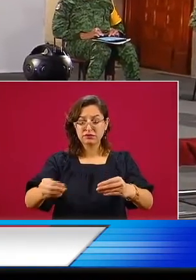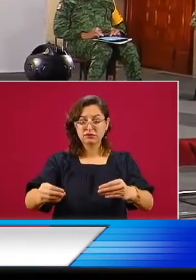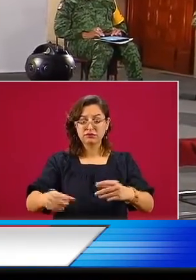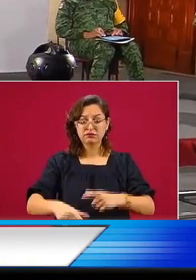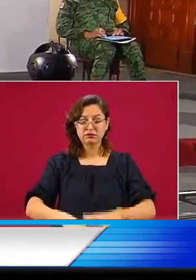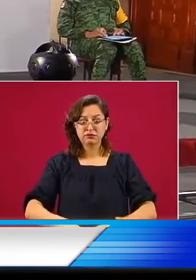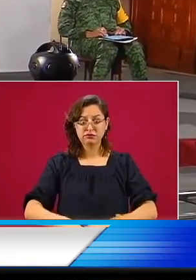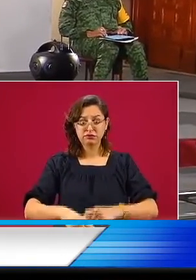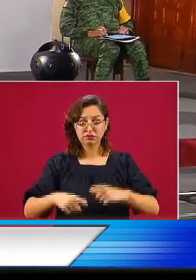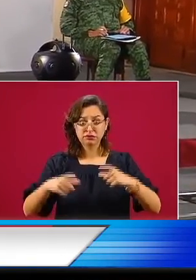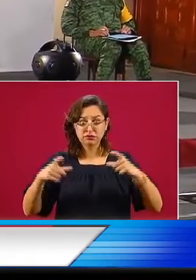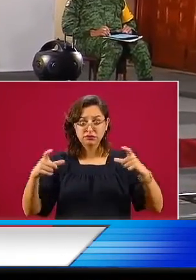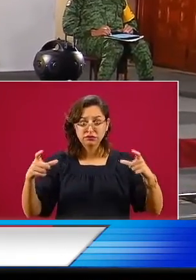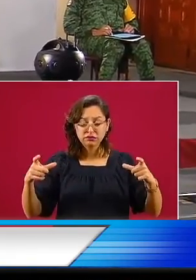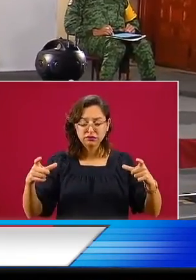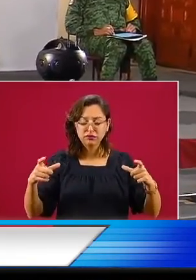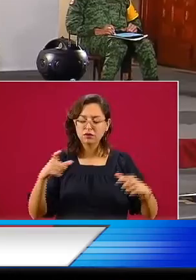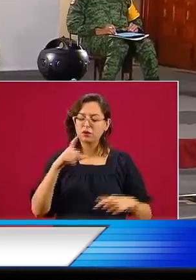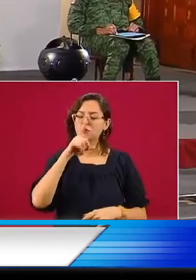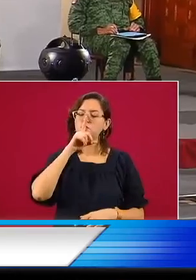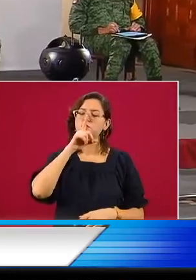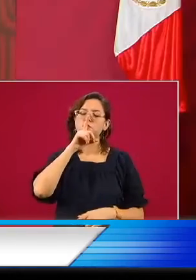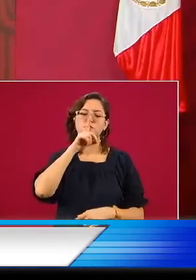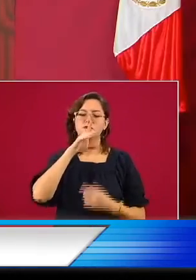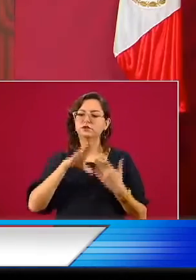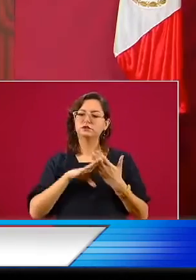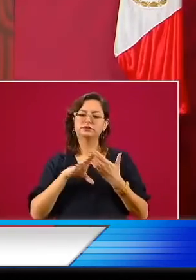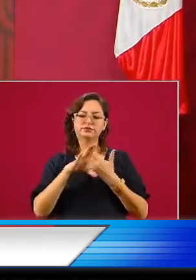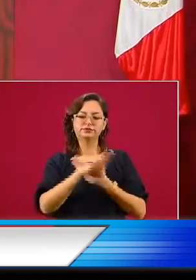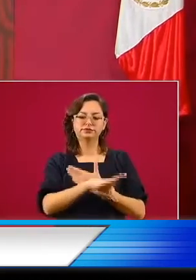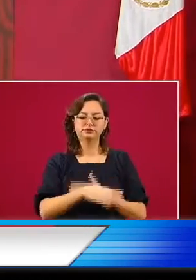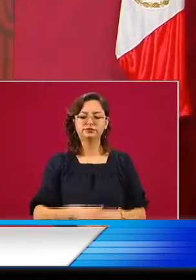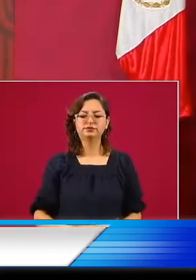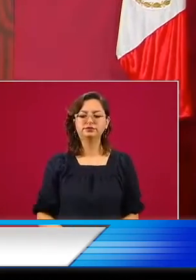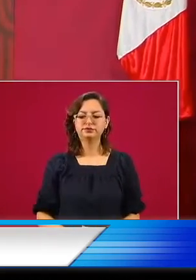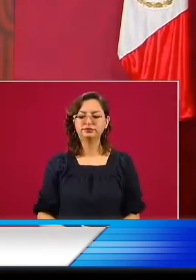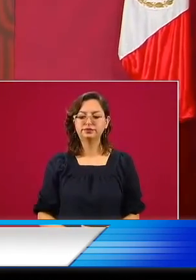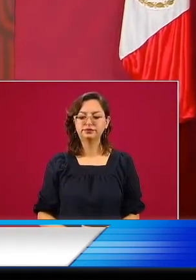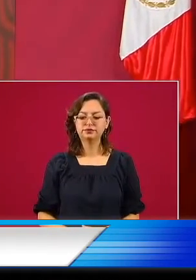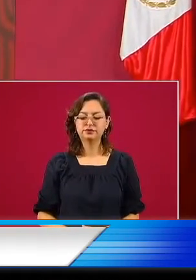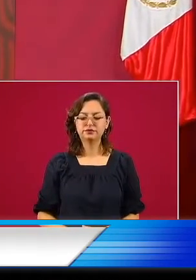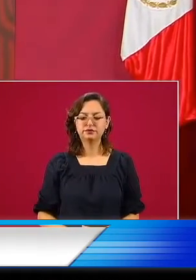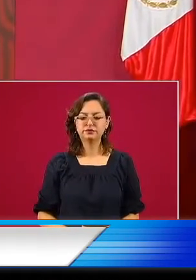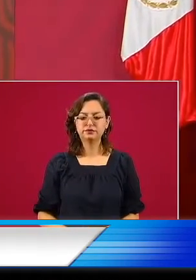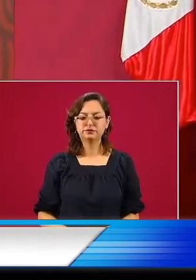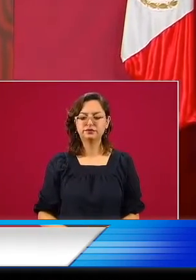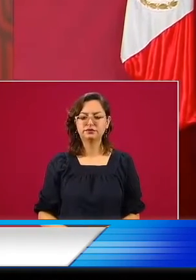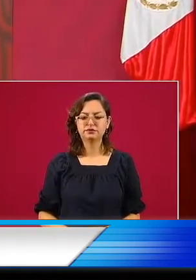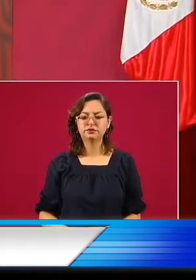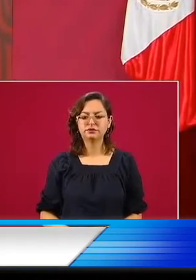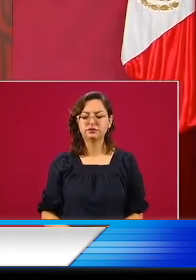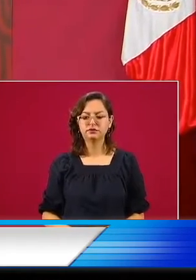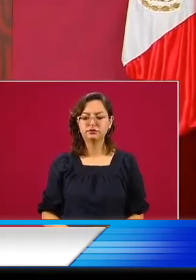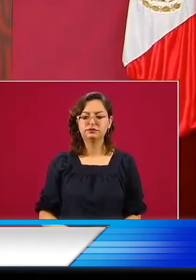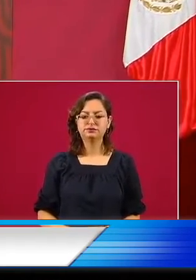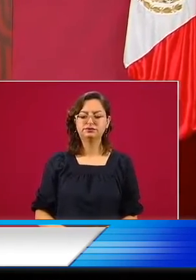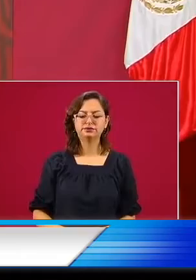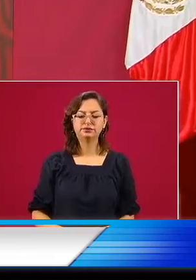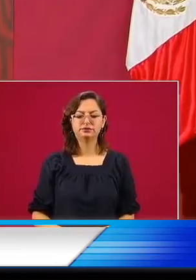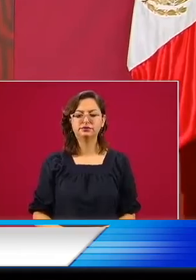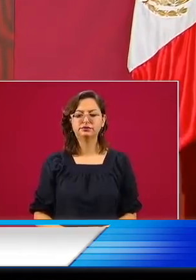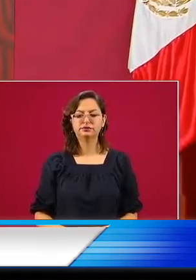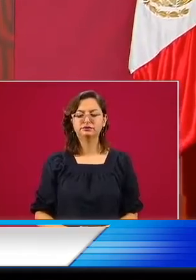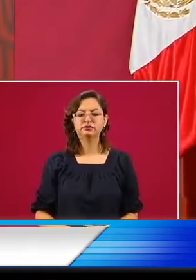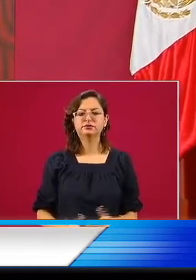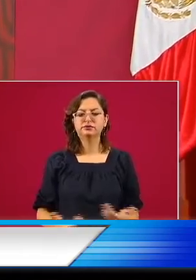la corrupción en la CFE. A pesar de los boletines de la prensa nacional e internacional, no se permitirá más la corrupción. Se acabaron